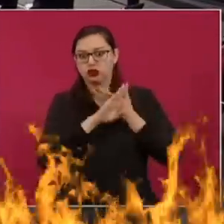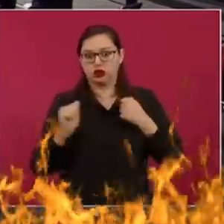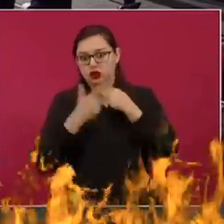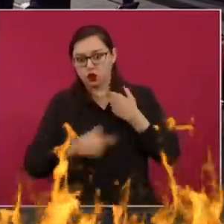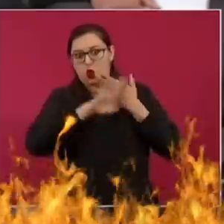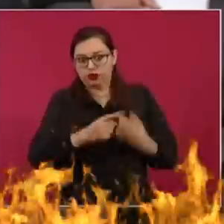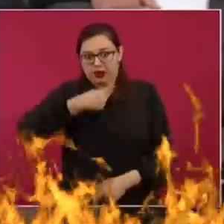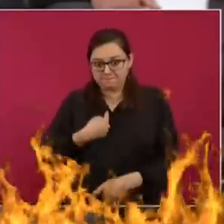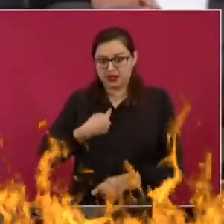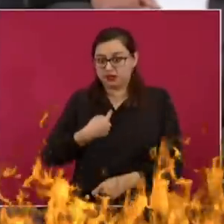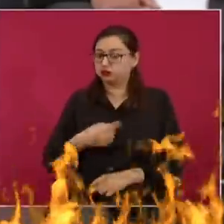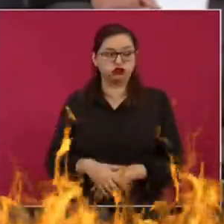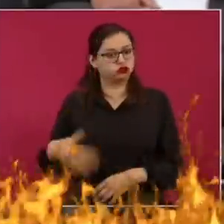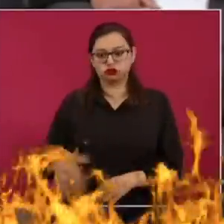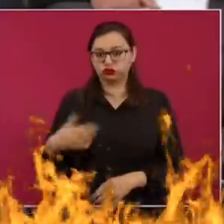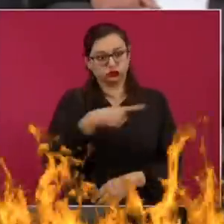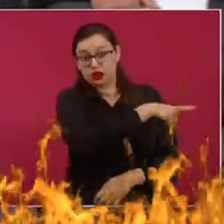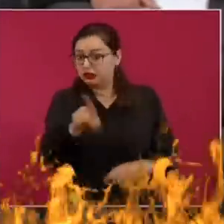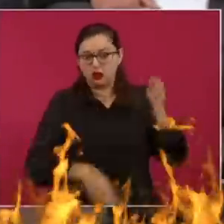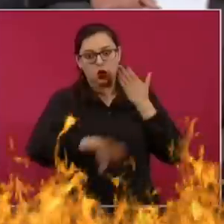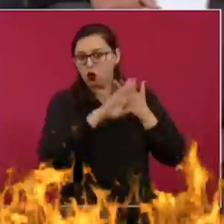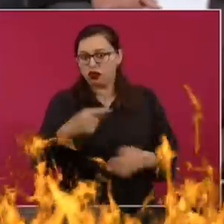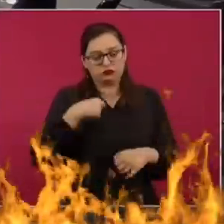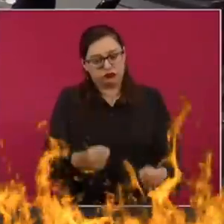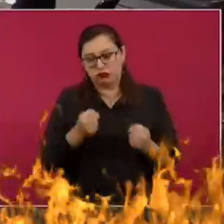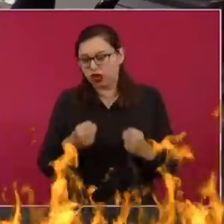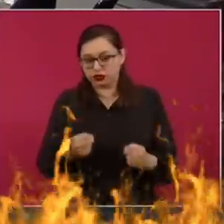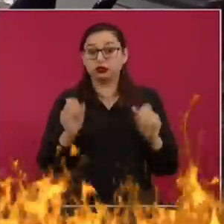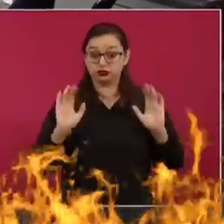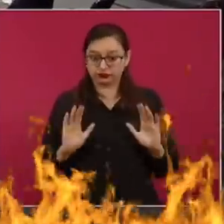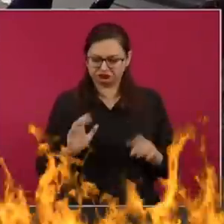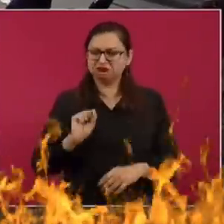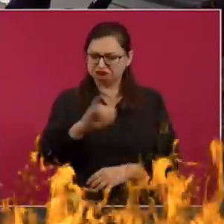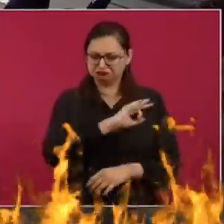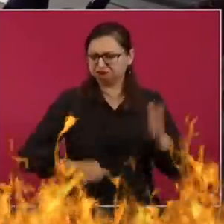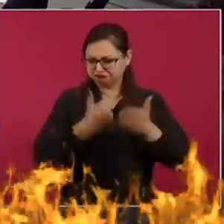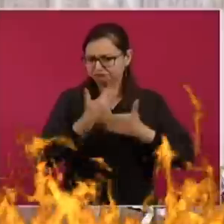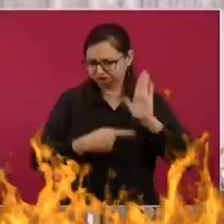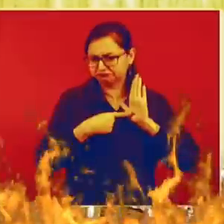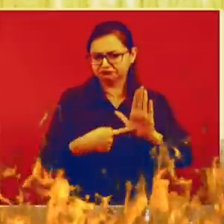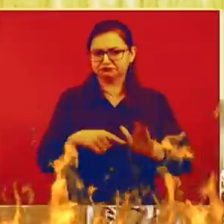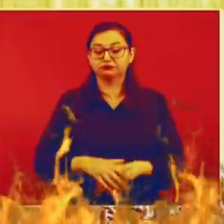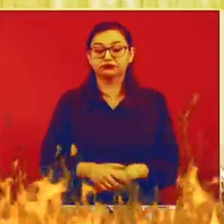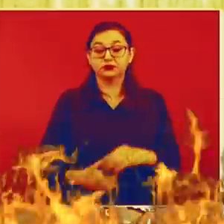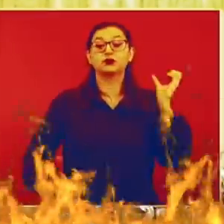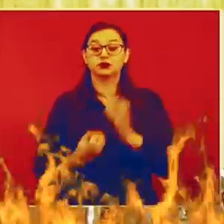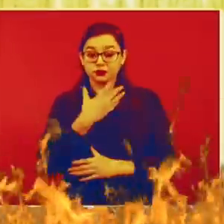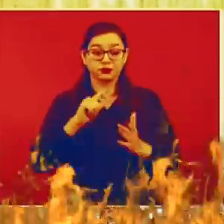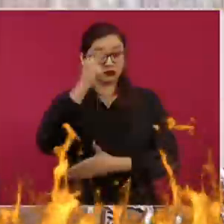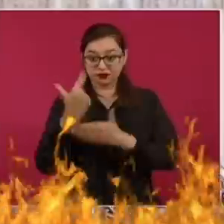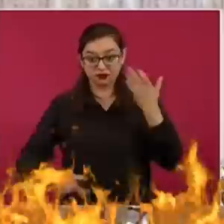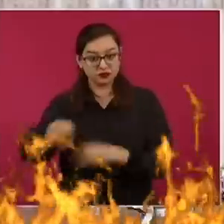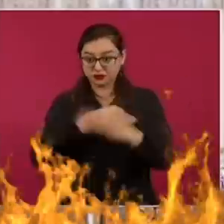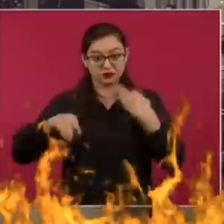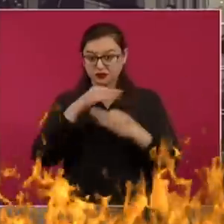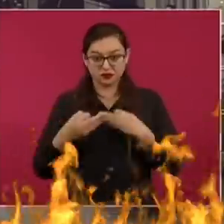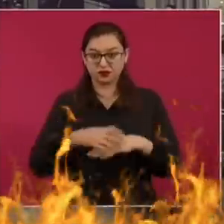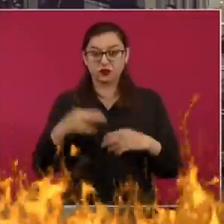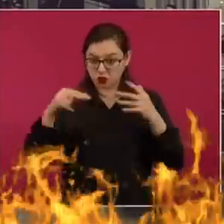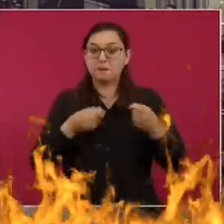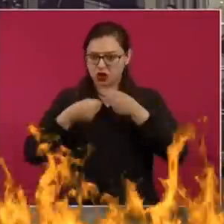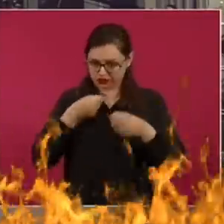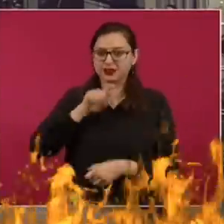cepillar, porque me quieren cepillar, o sea, por todo. Entonces, pero sí vamos a dar a conocer la lista. Lista nueva, de periodistas y todo. ¿De acuerdo?